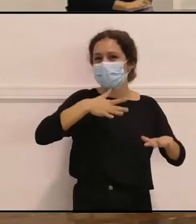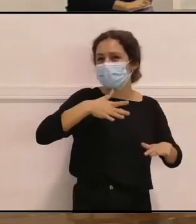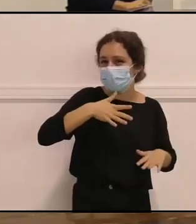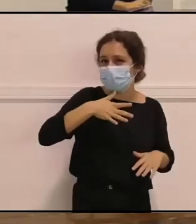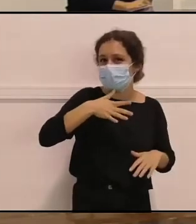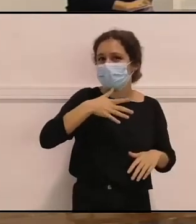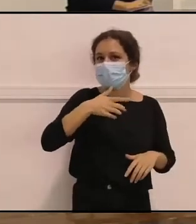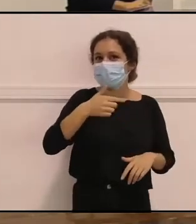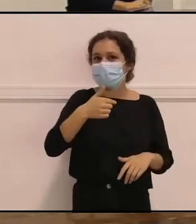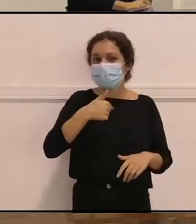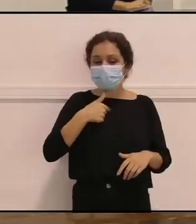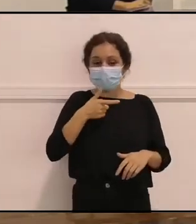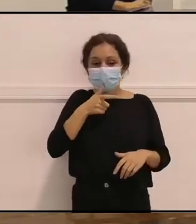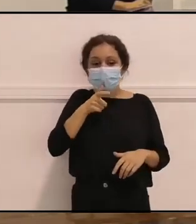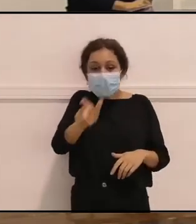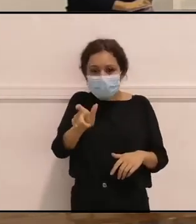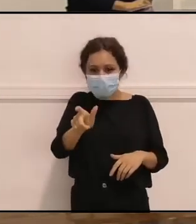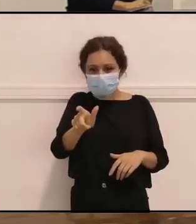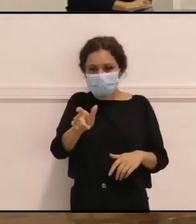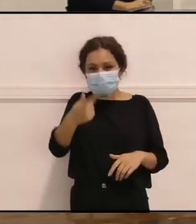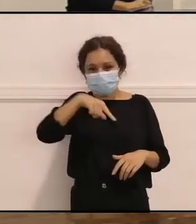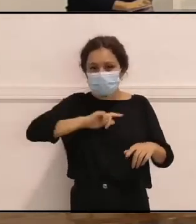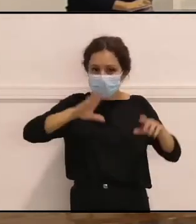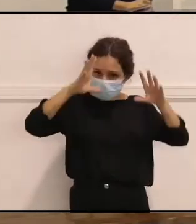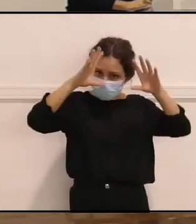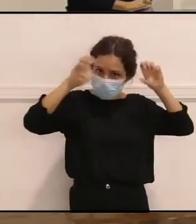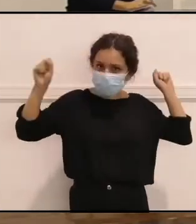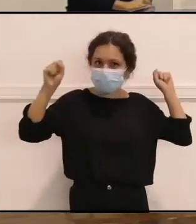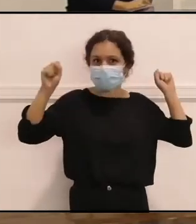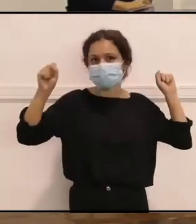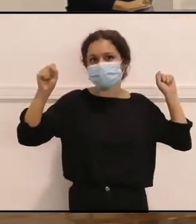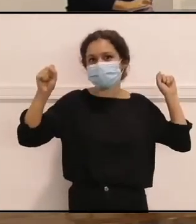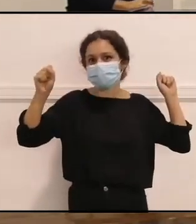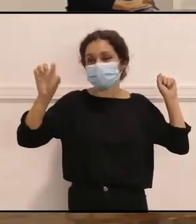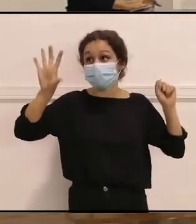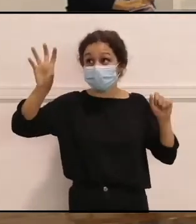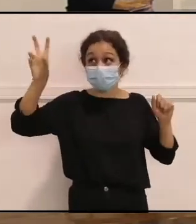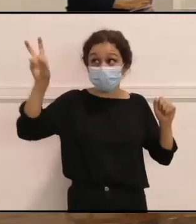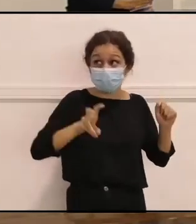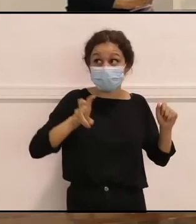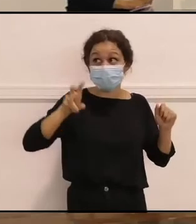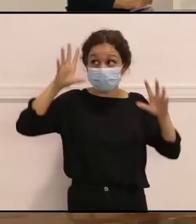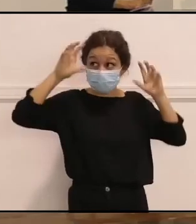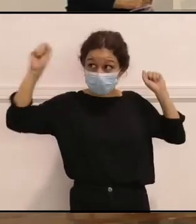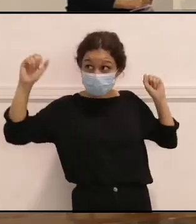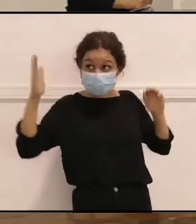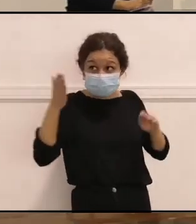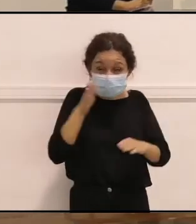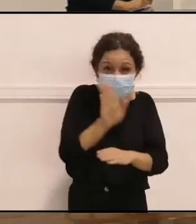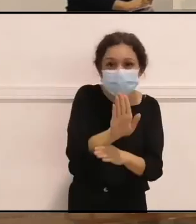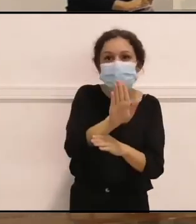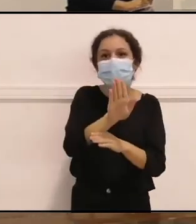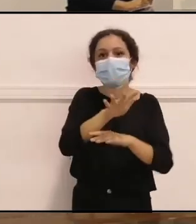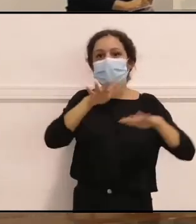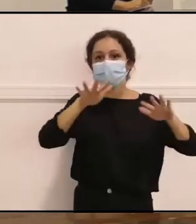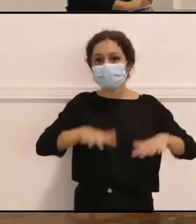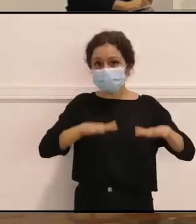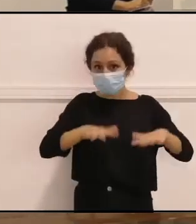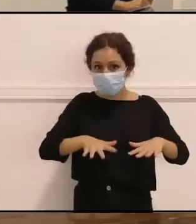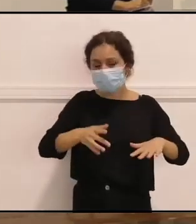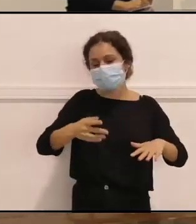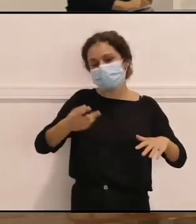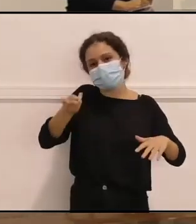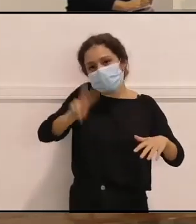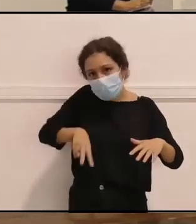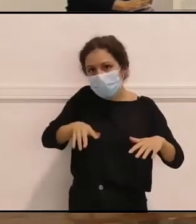Me quedo con esas palabras. Somos embajadores de donde venimos y somos de donde estamos. Me vi reflejado en muchas